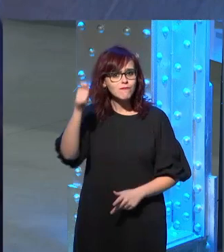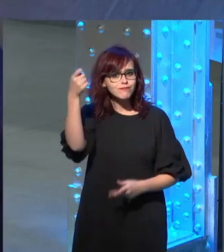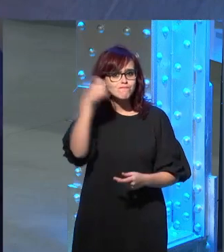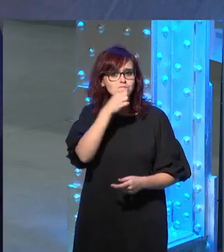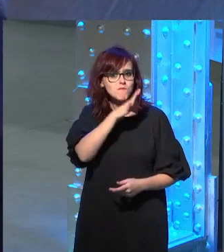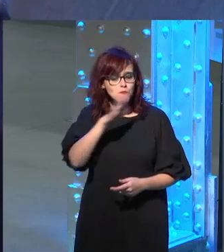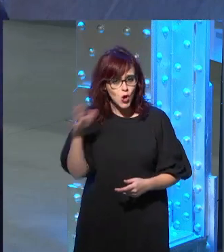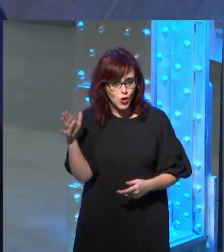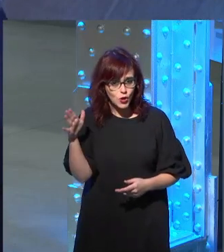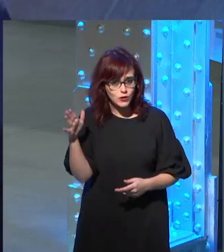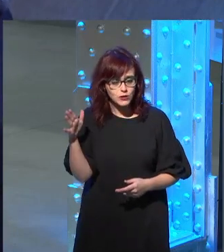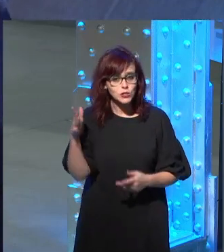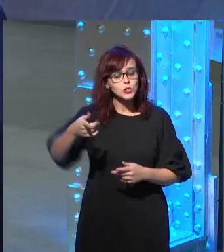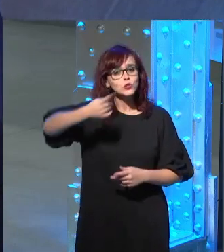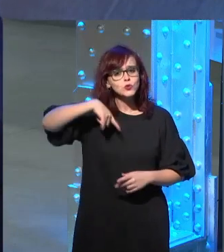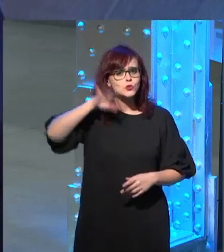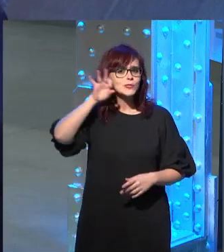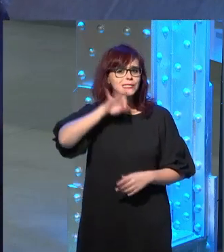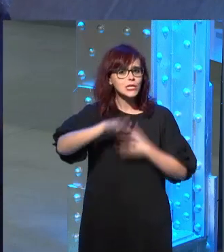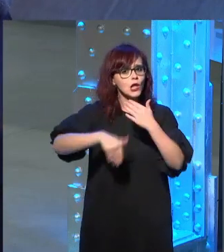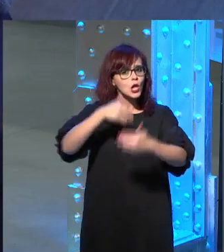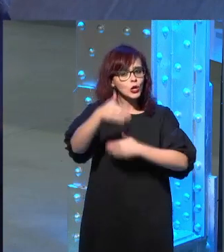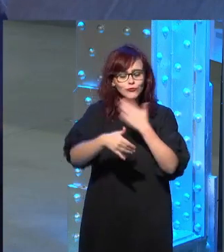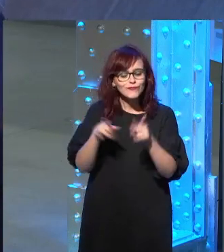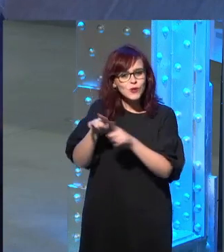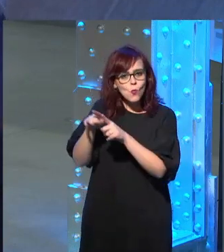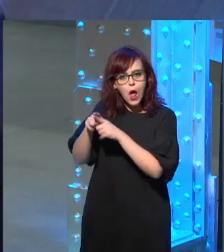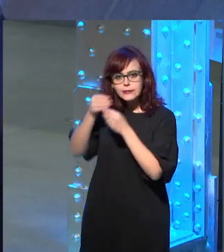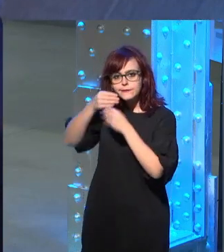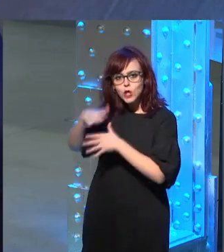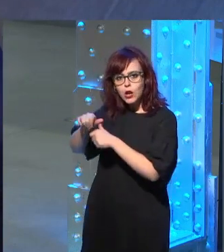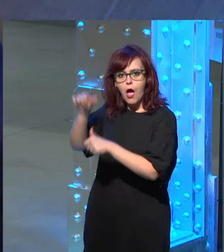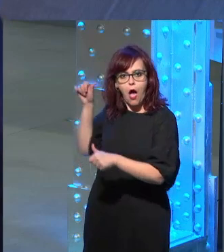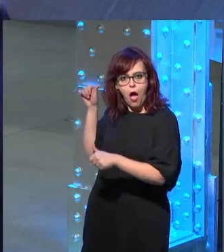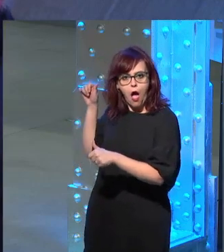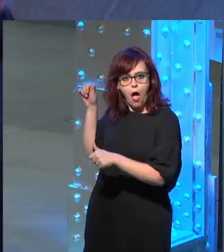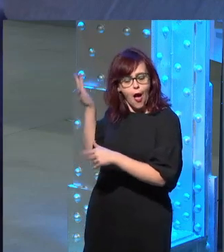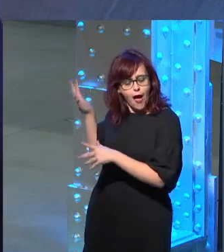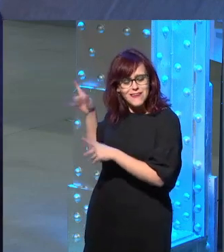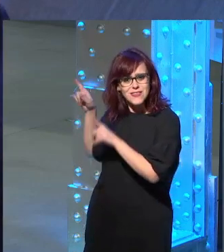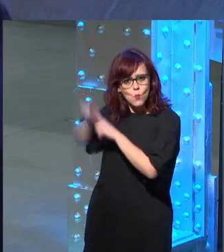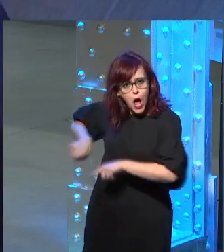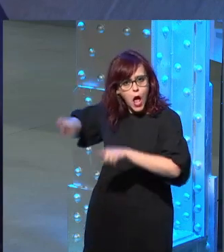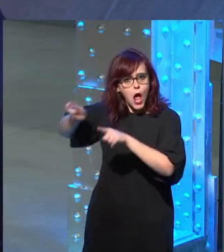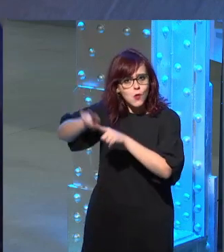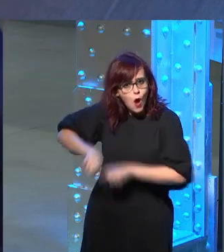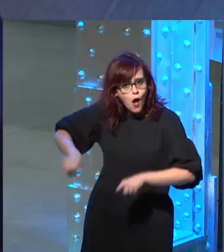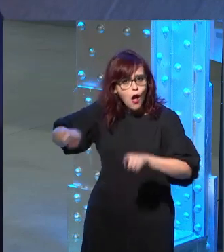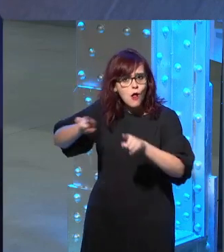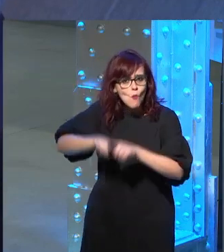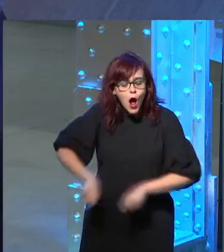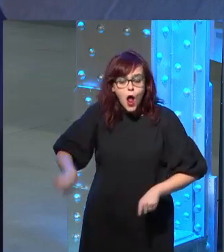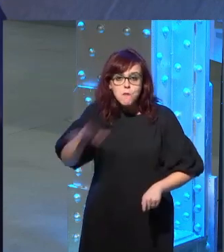arrastramos desde hace muchos siglos y que parece que es invencible inerradicable porque